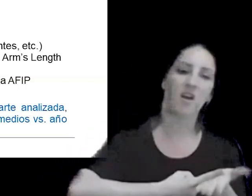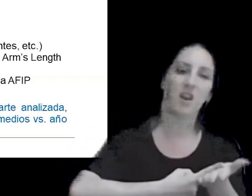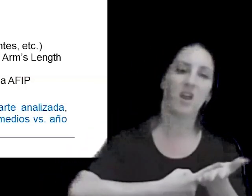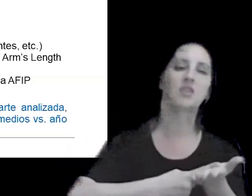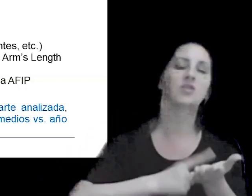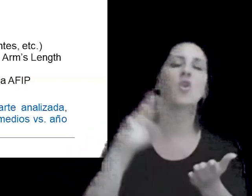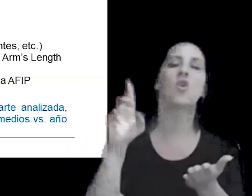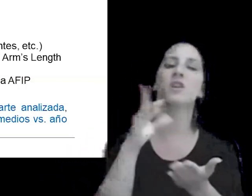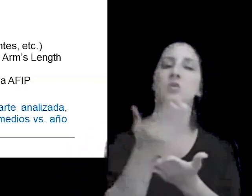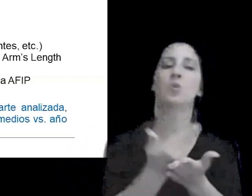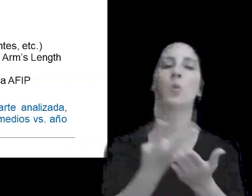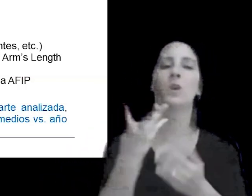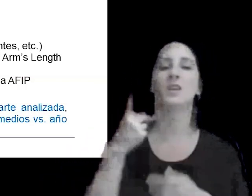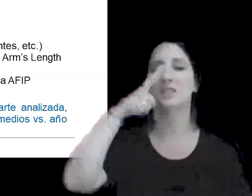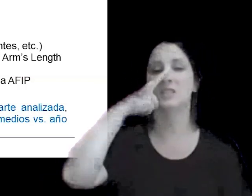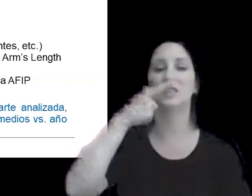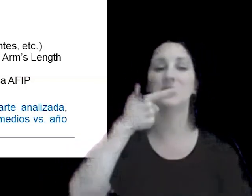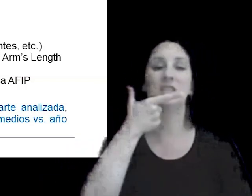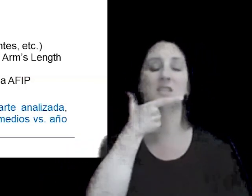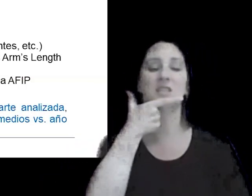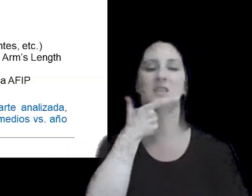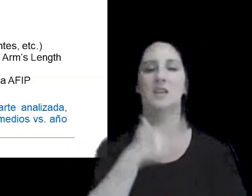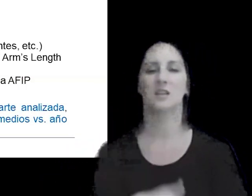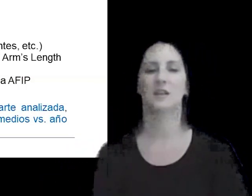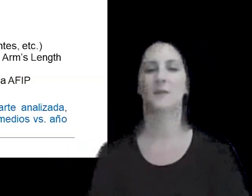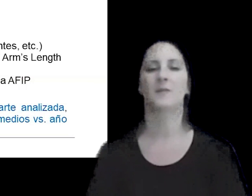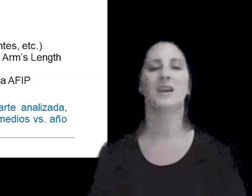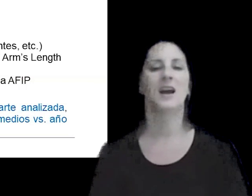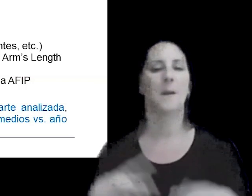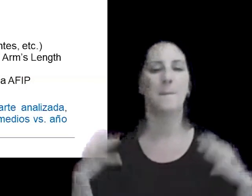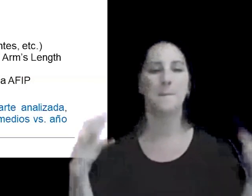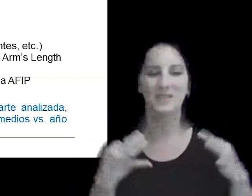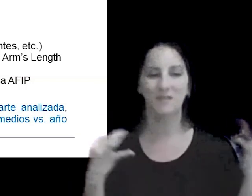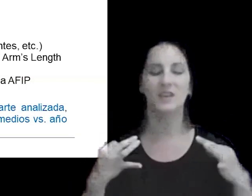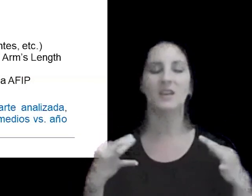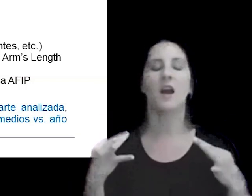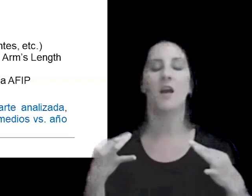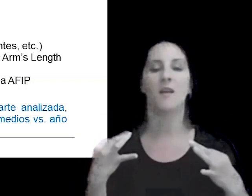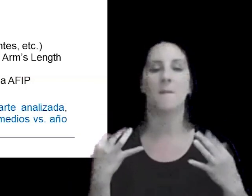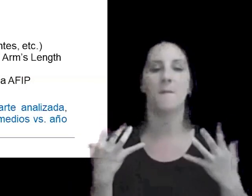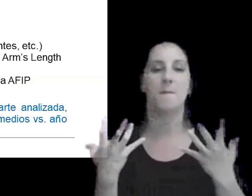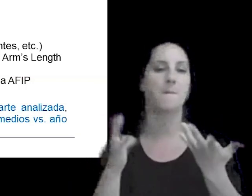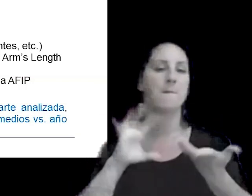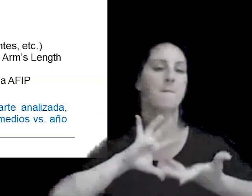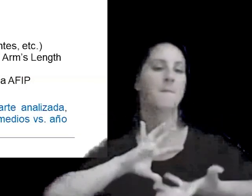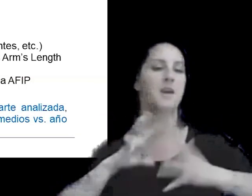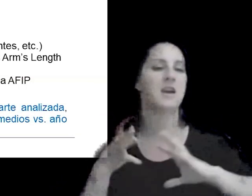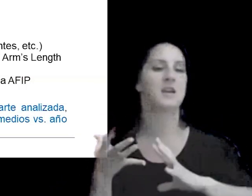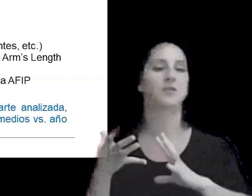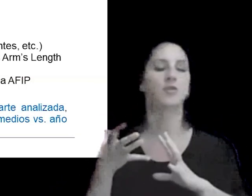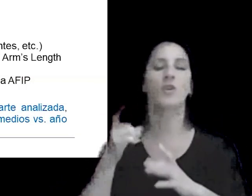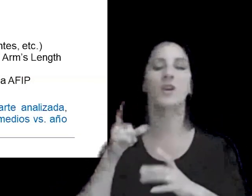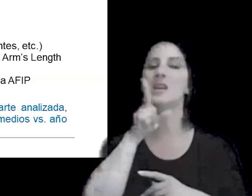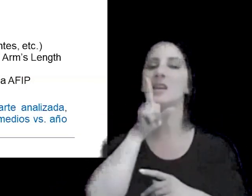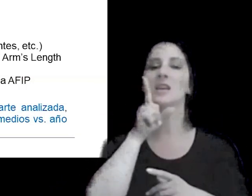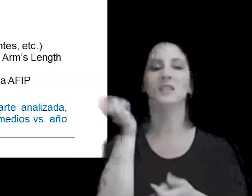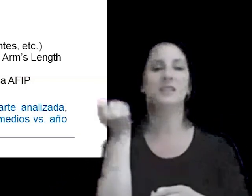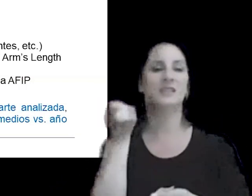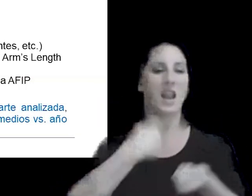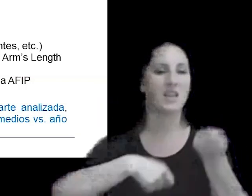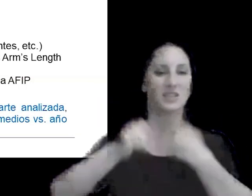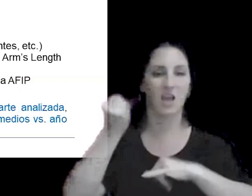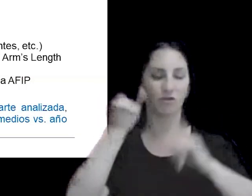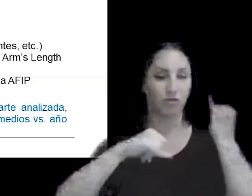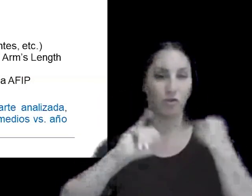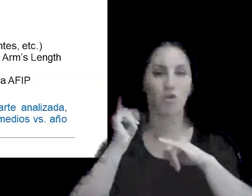resolución 4717 específicamente en la aplicación del método de margen neto de la transacción que es